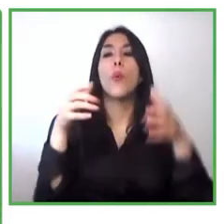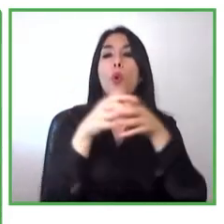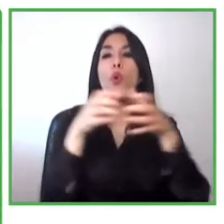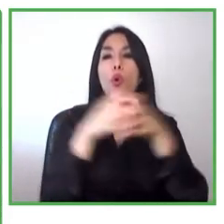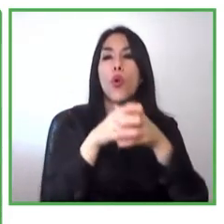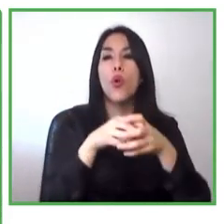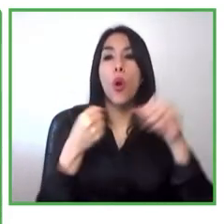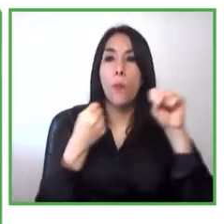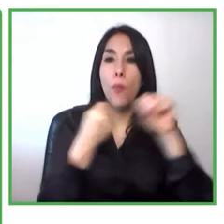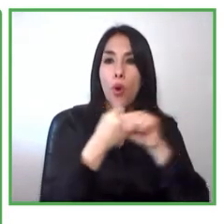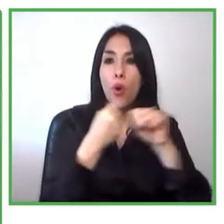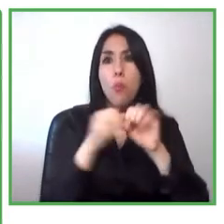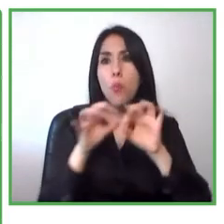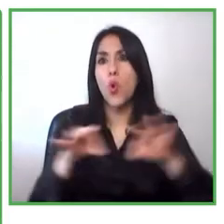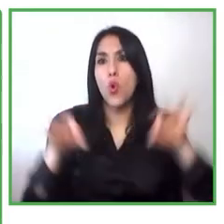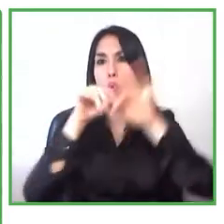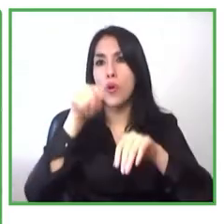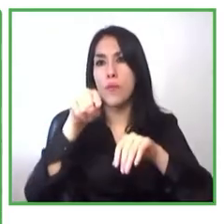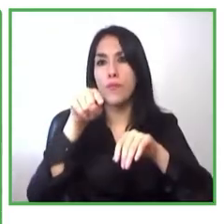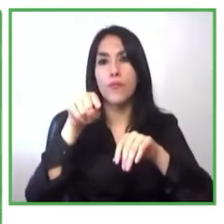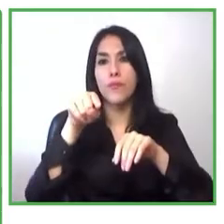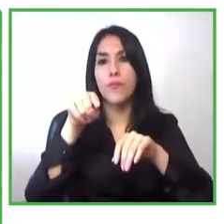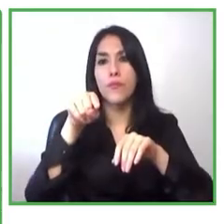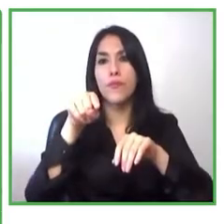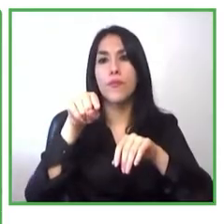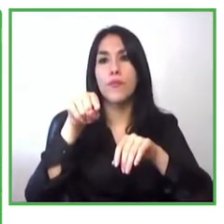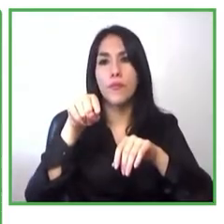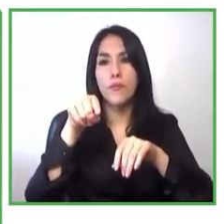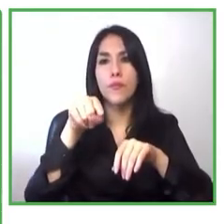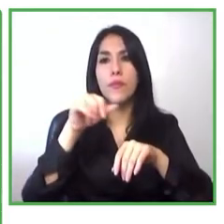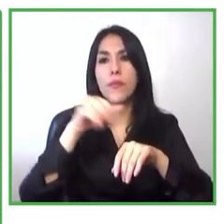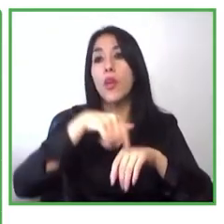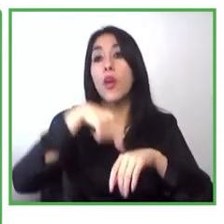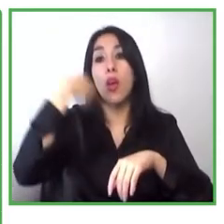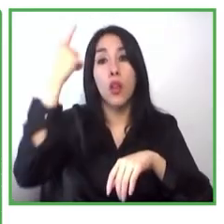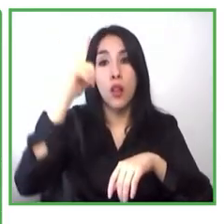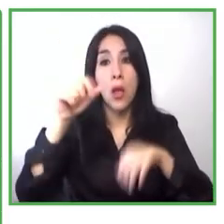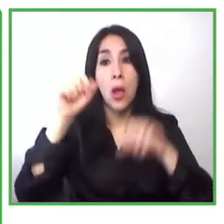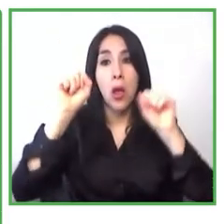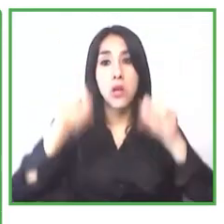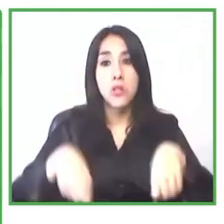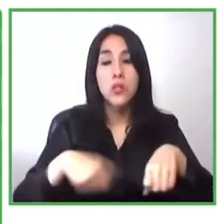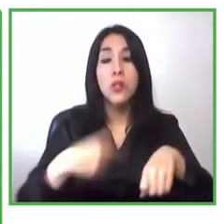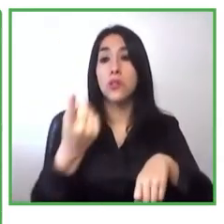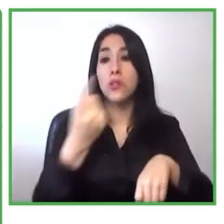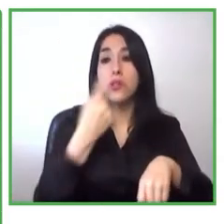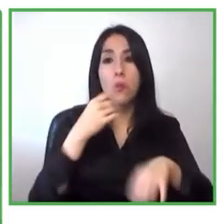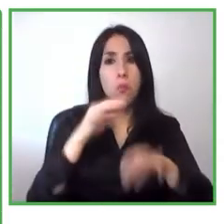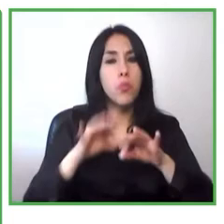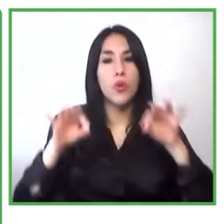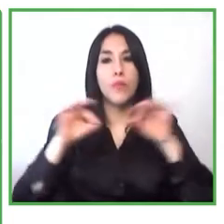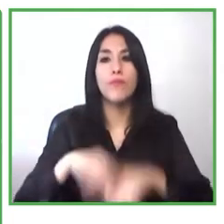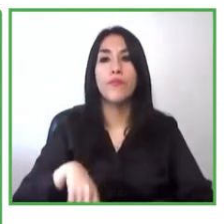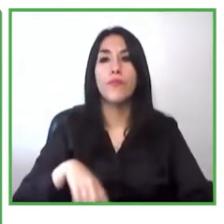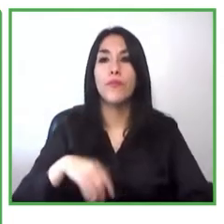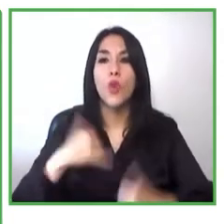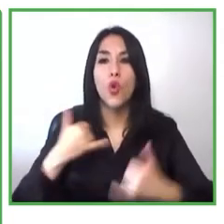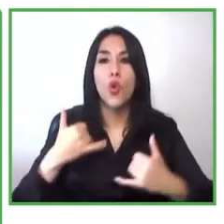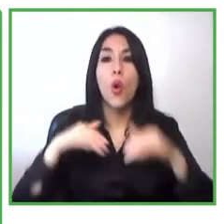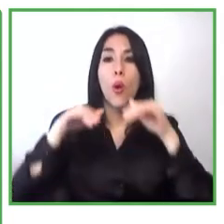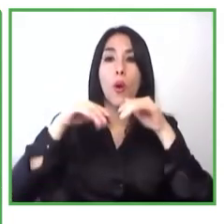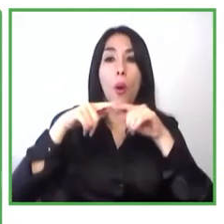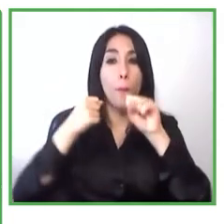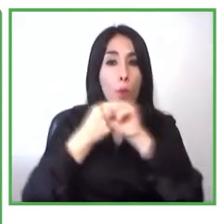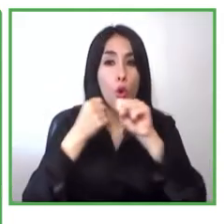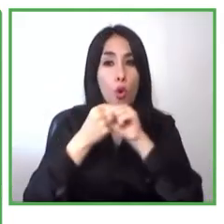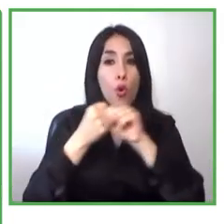resultados en términos sociales muy importantes, pero que necesitan de ese apoyo institucional para sacarlas adelante y para acelerar lo